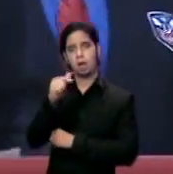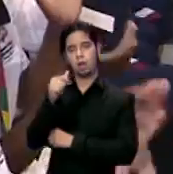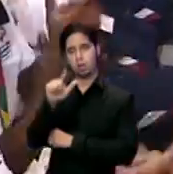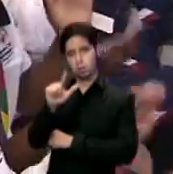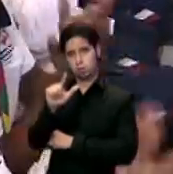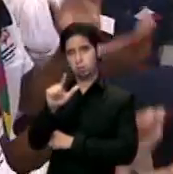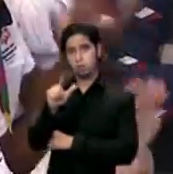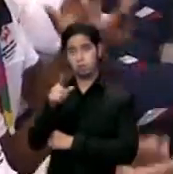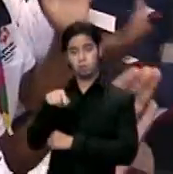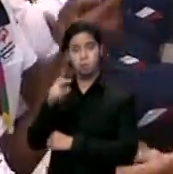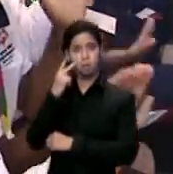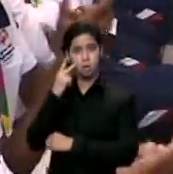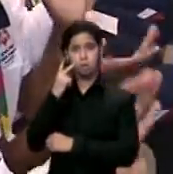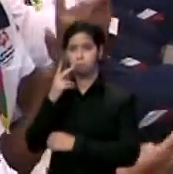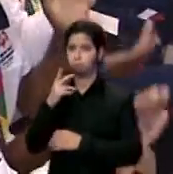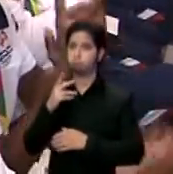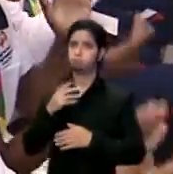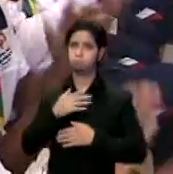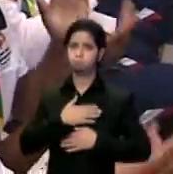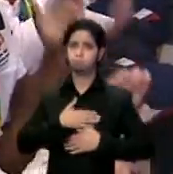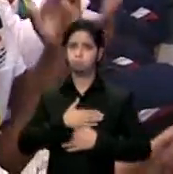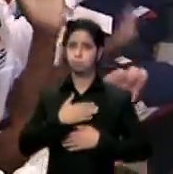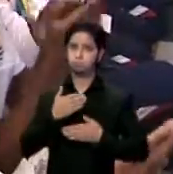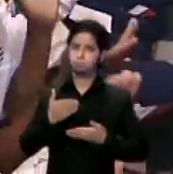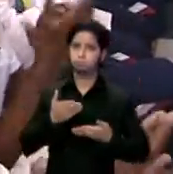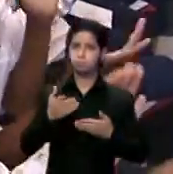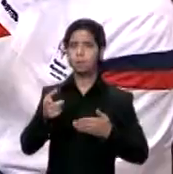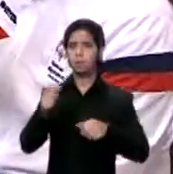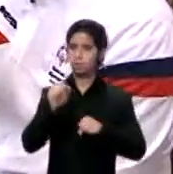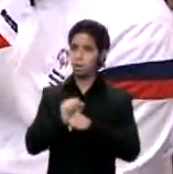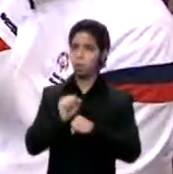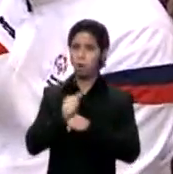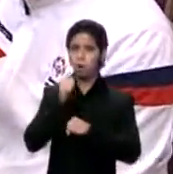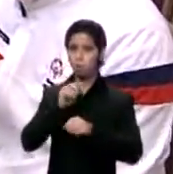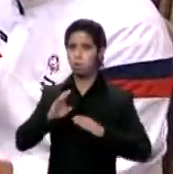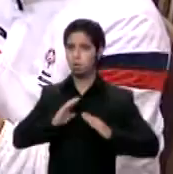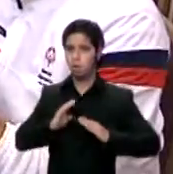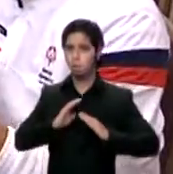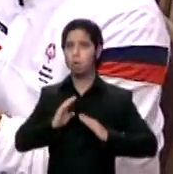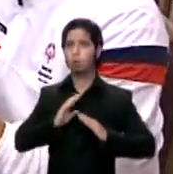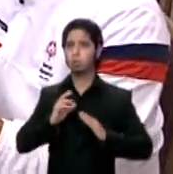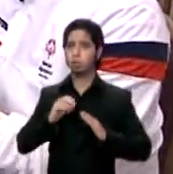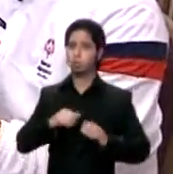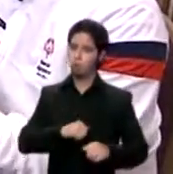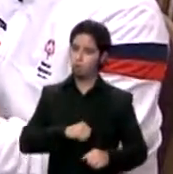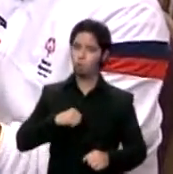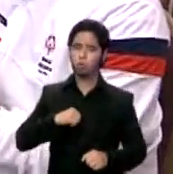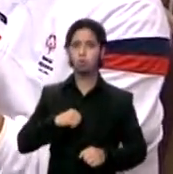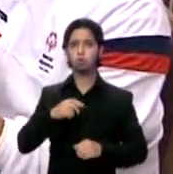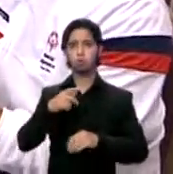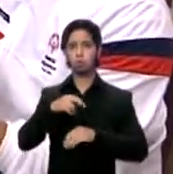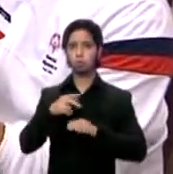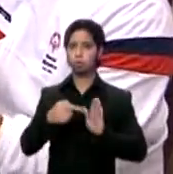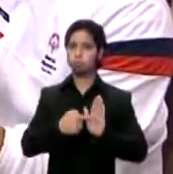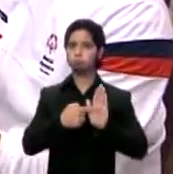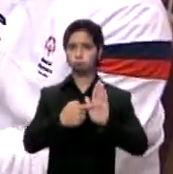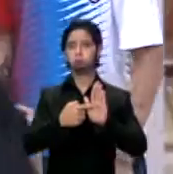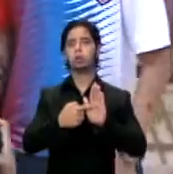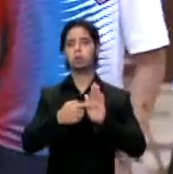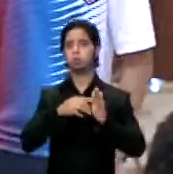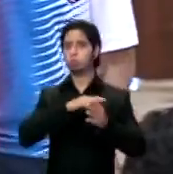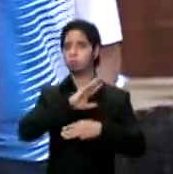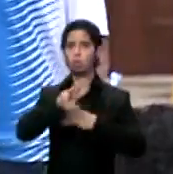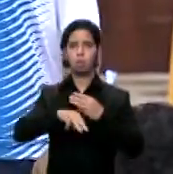destacó la satisfacción de reconocer el esfuerzo y dedicación de los jóvenes que a través del deporte ponen en alto el nombre de Puerto Rico en el mapa mundial.